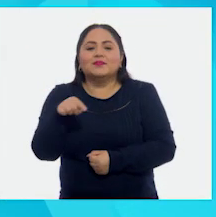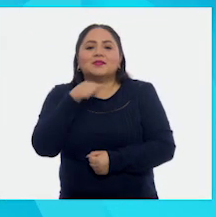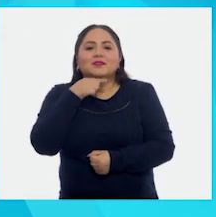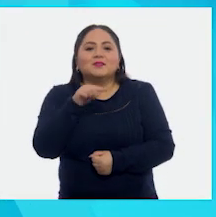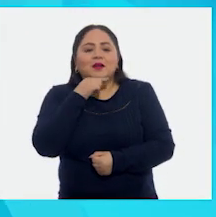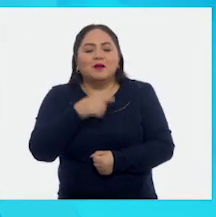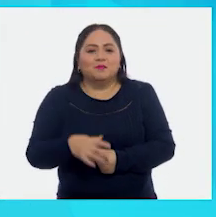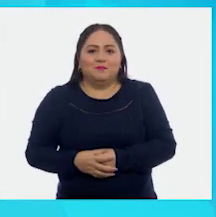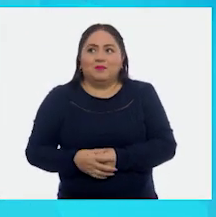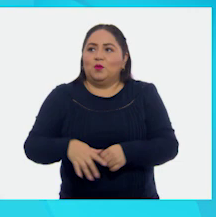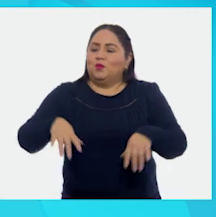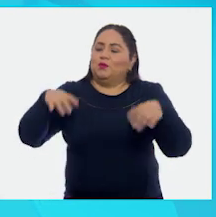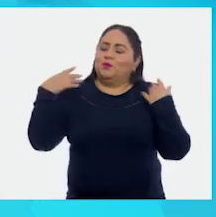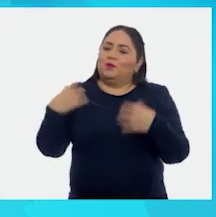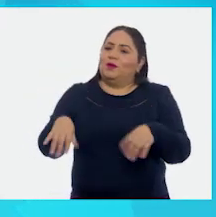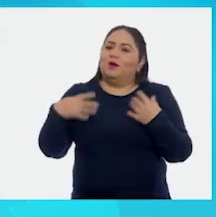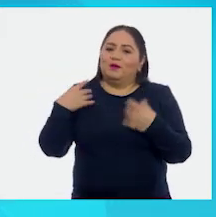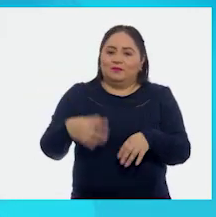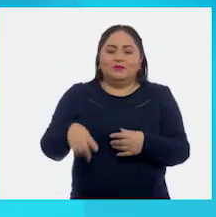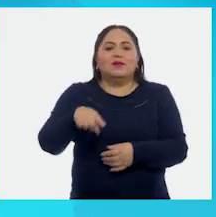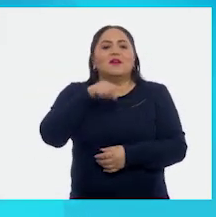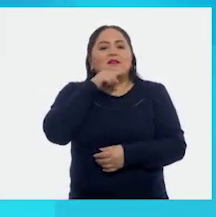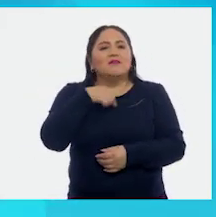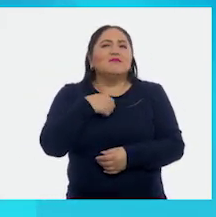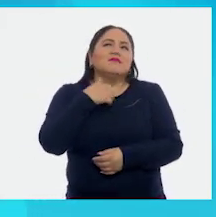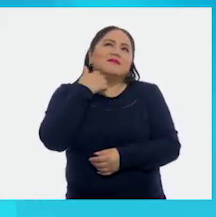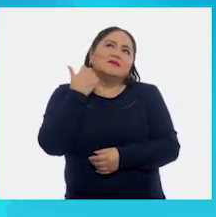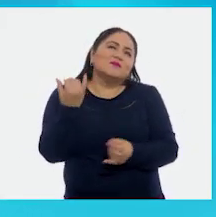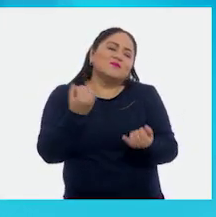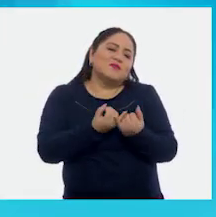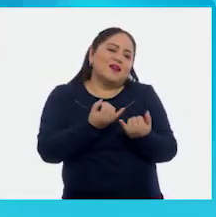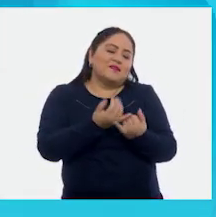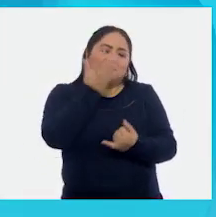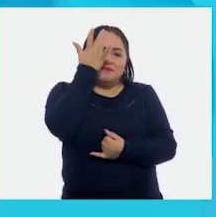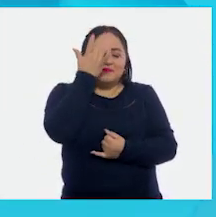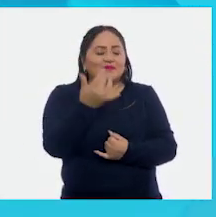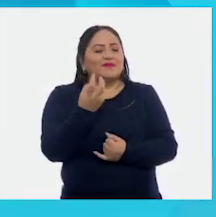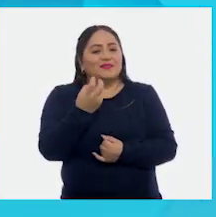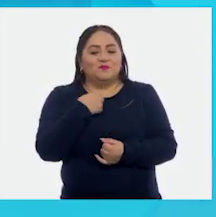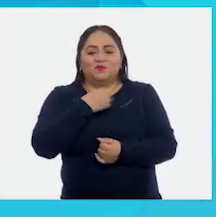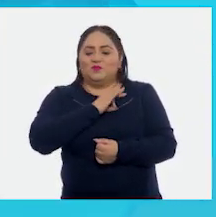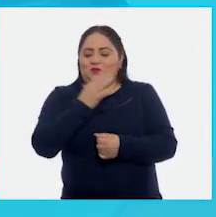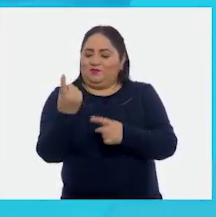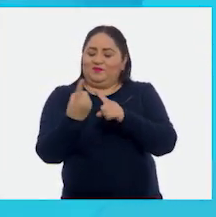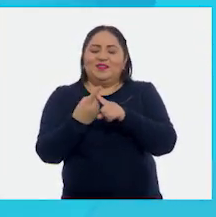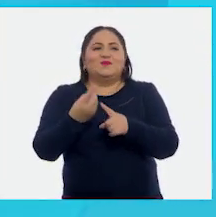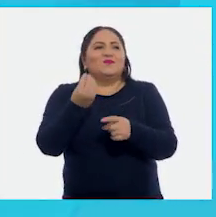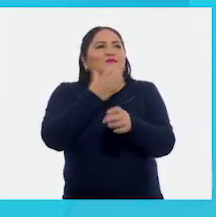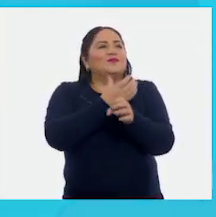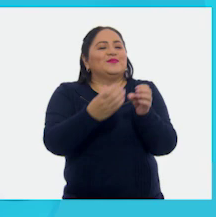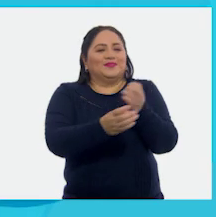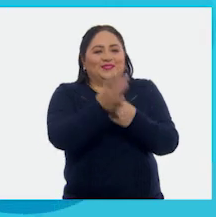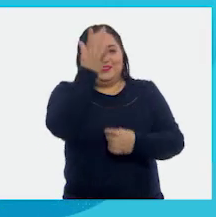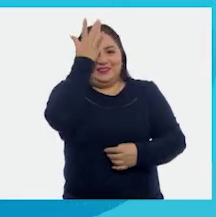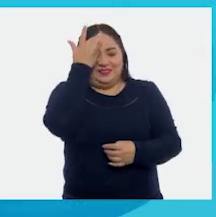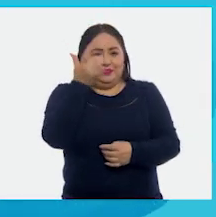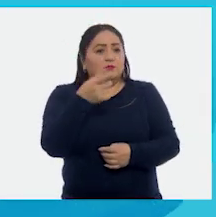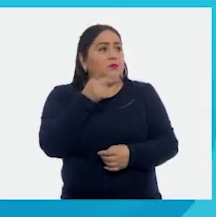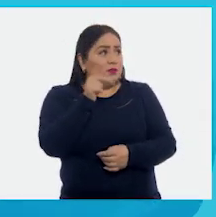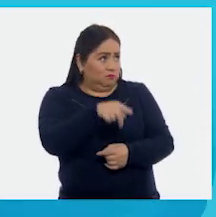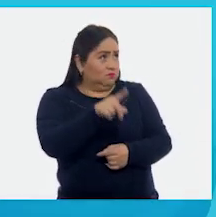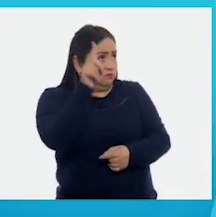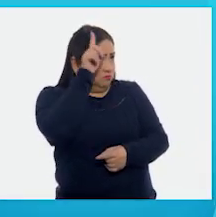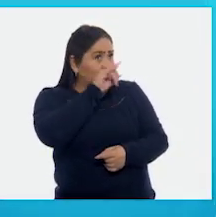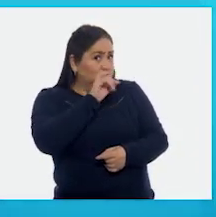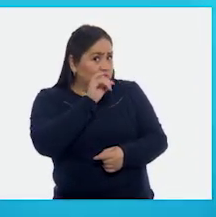¡Guau! Yo quisiera un lápiz así. ¡Ay, también dibujaría tantas cosas! ¿Sí tiene los elementos esa recomendación?